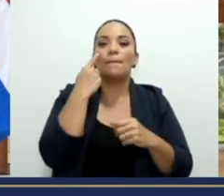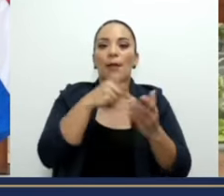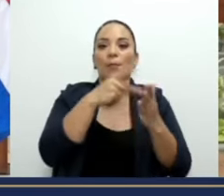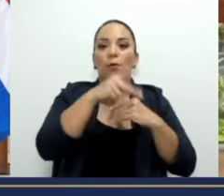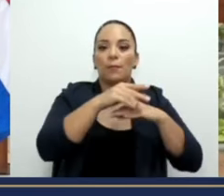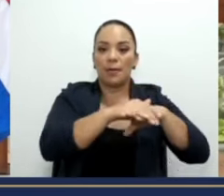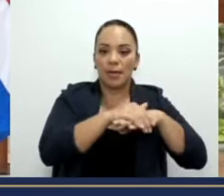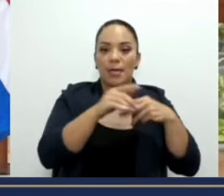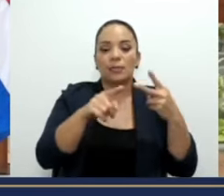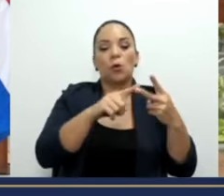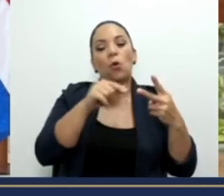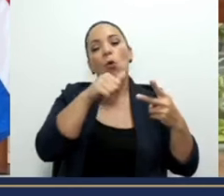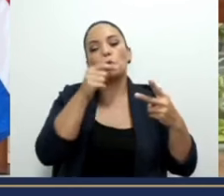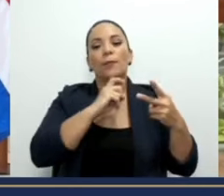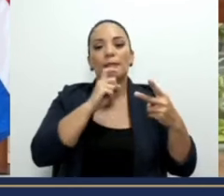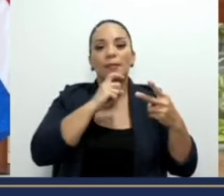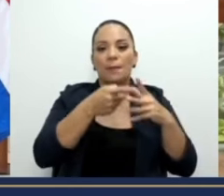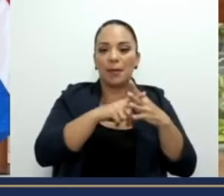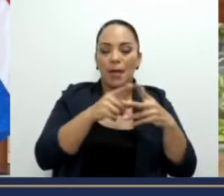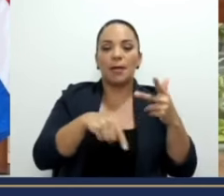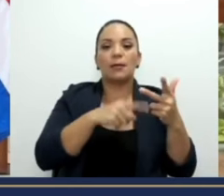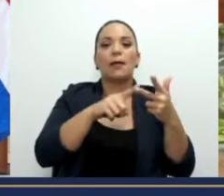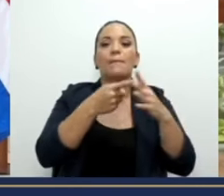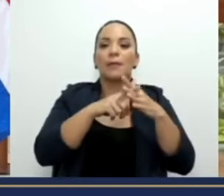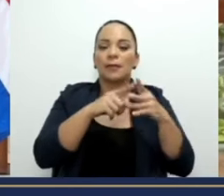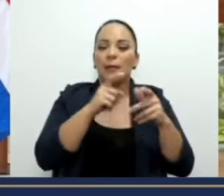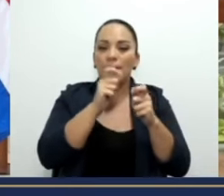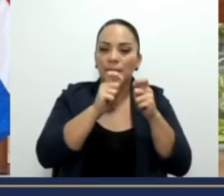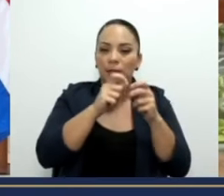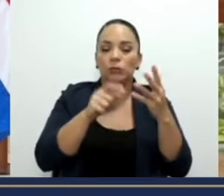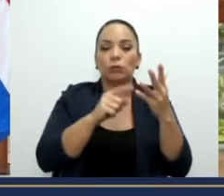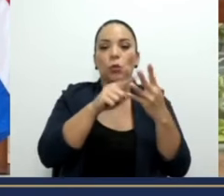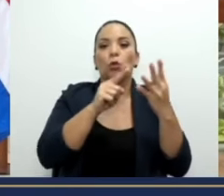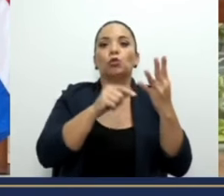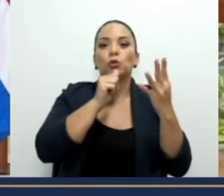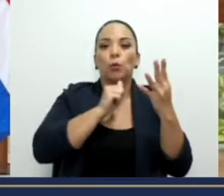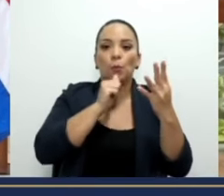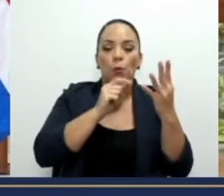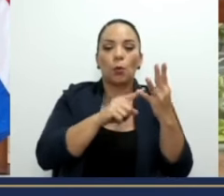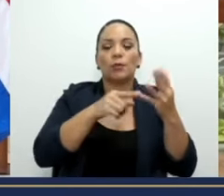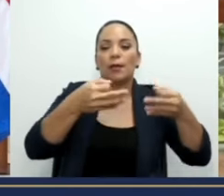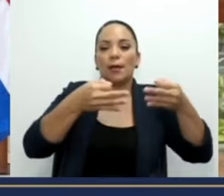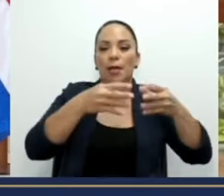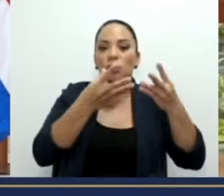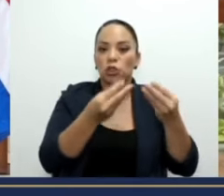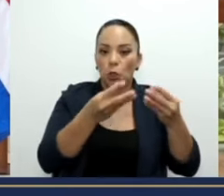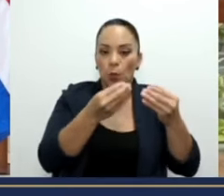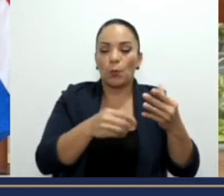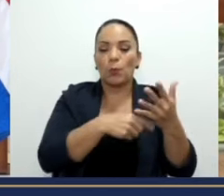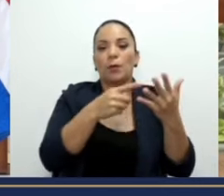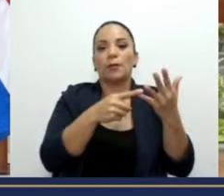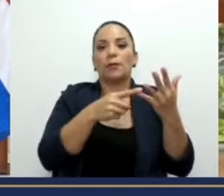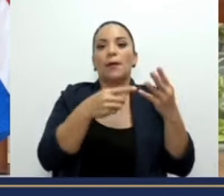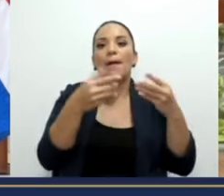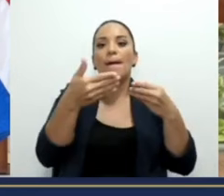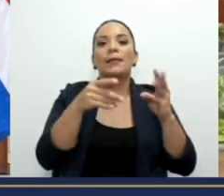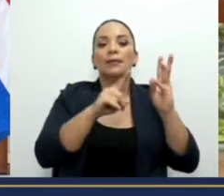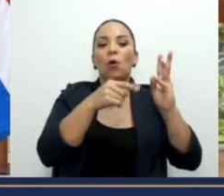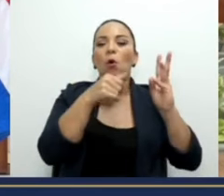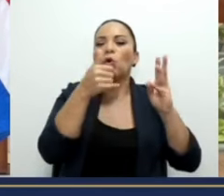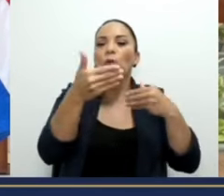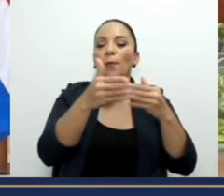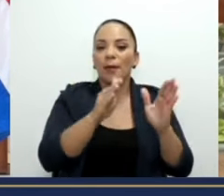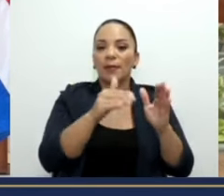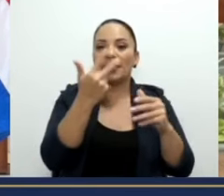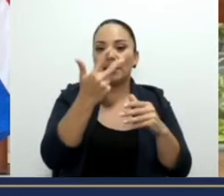como metalmecánica, mecánica de precisión, soporte y calidad de software. También estamos abriendo un paquete de tres grupos, de